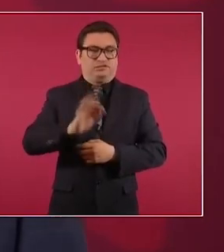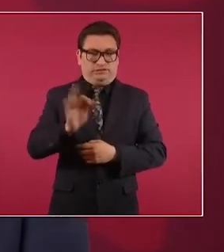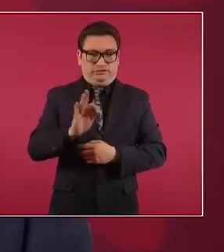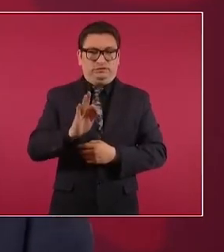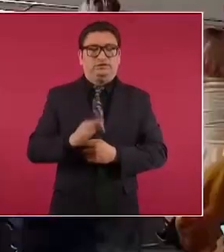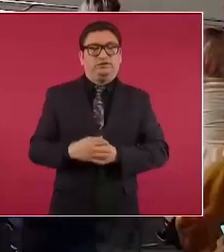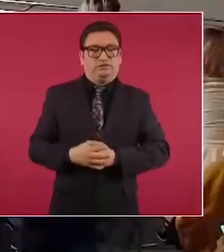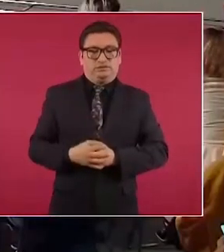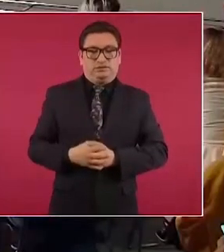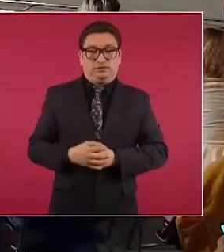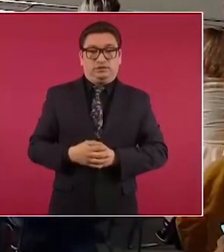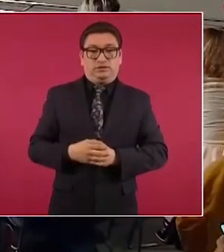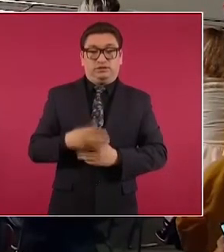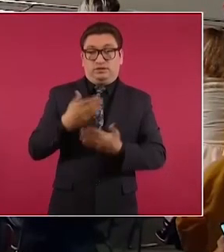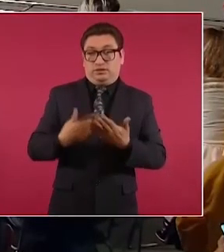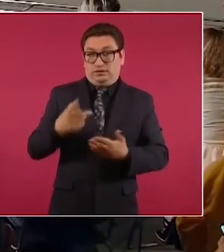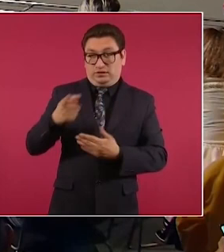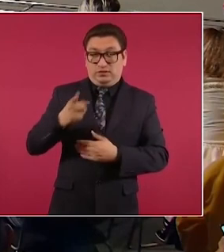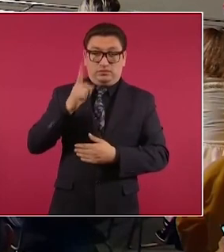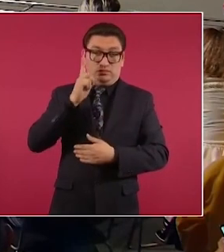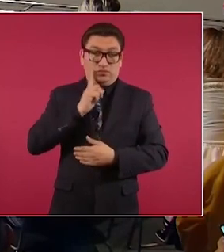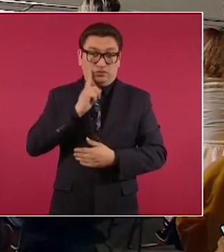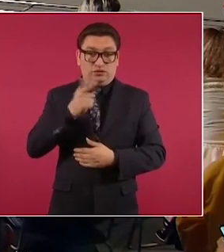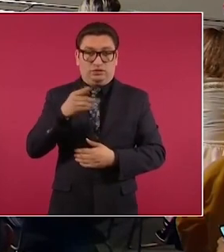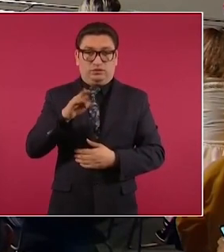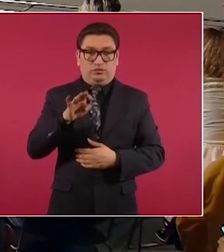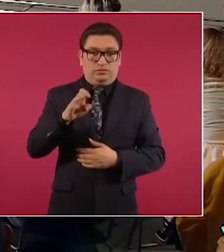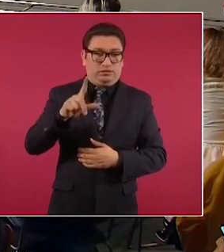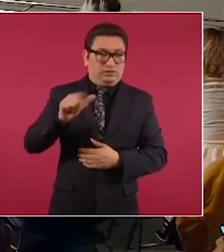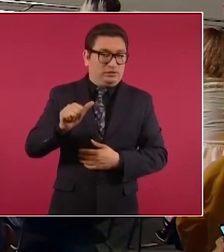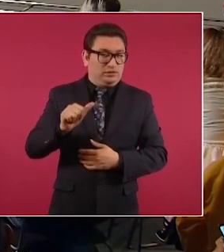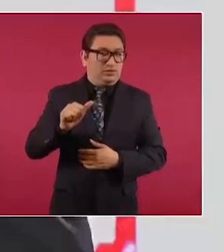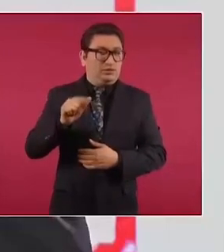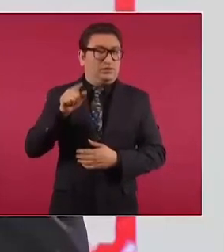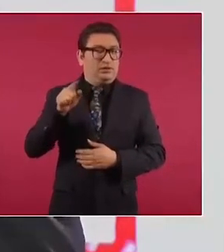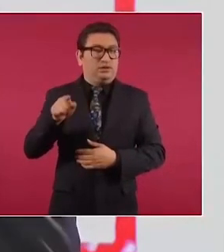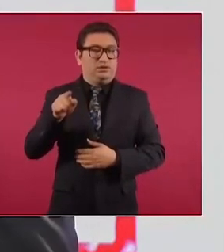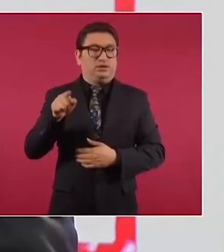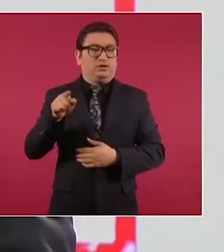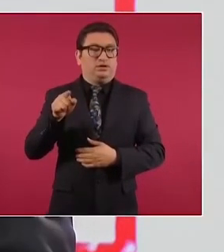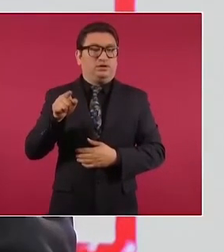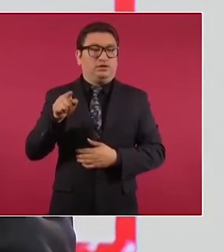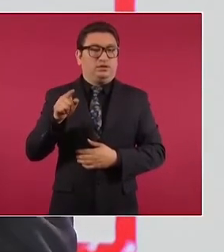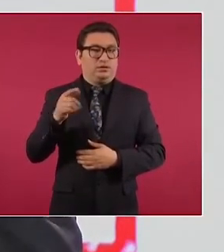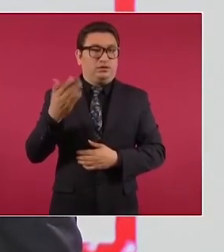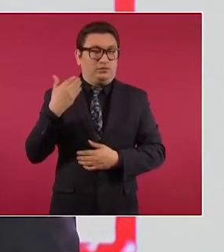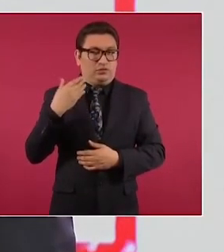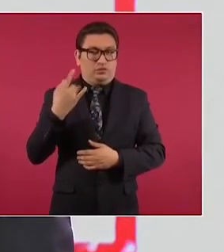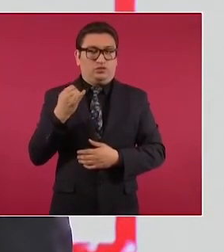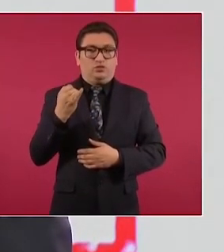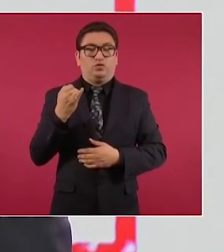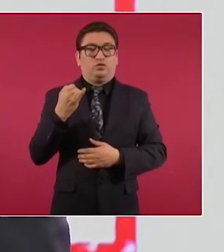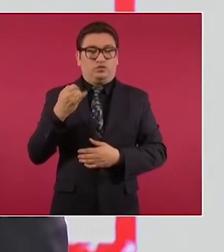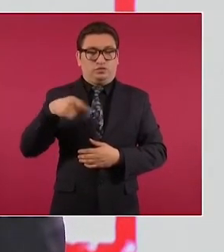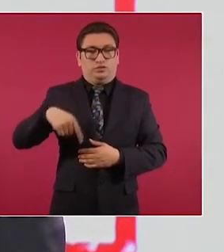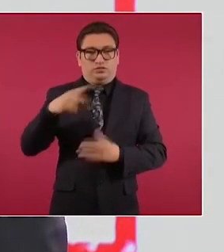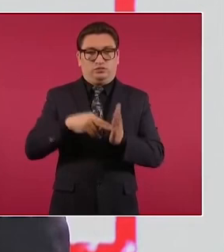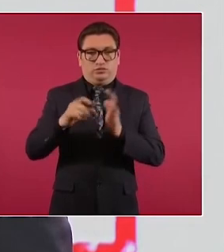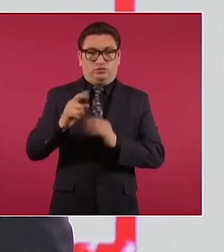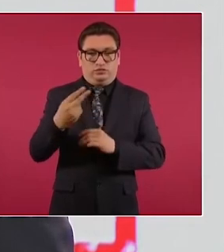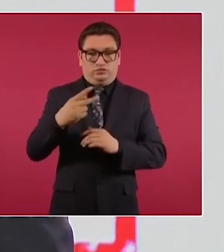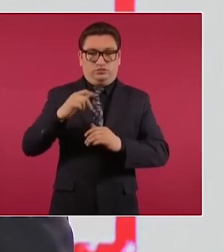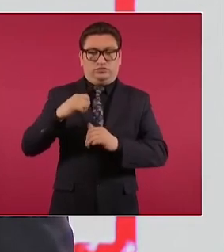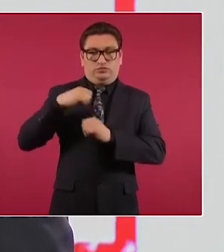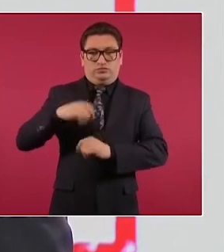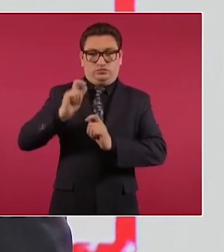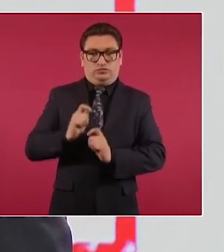victimada Gabriela Marín Sánchez apenas en julio del presente año había asumido el cargo